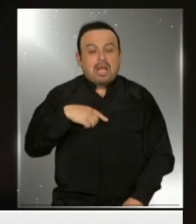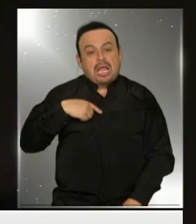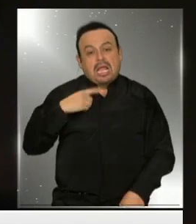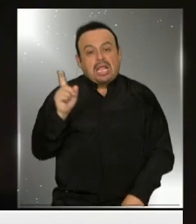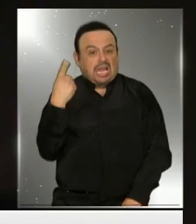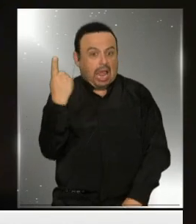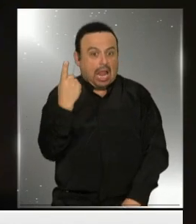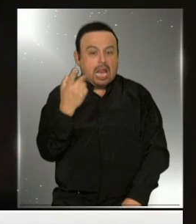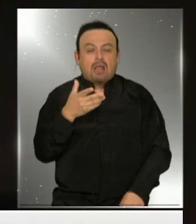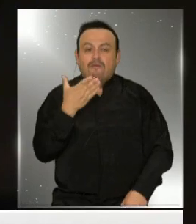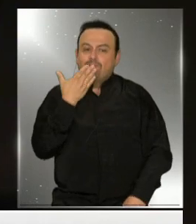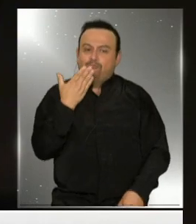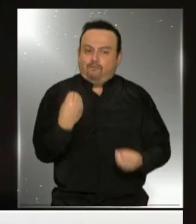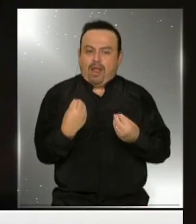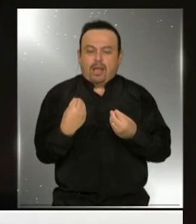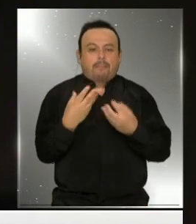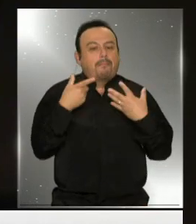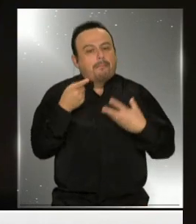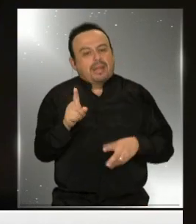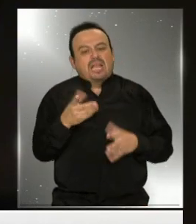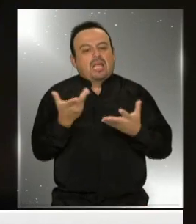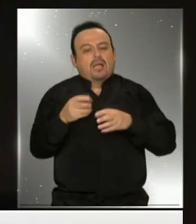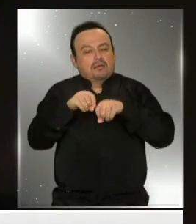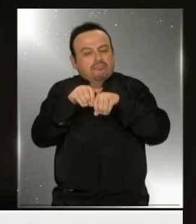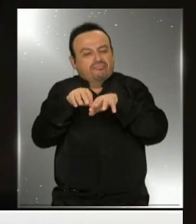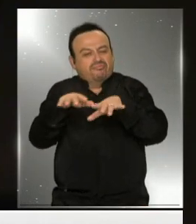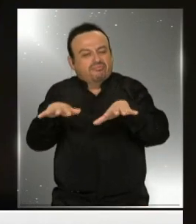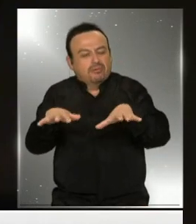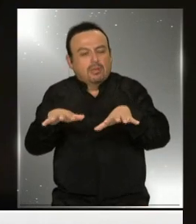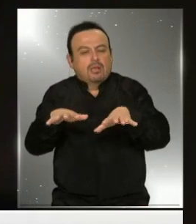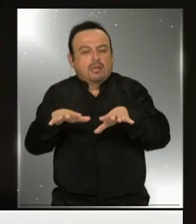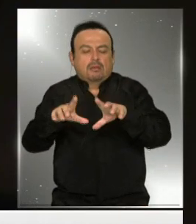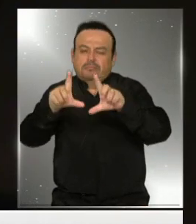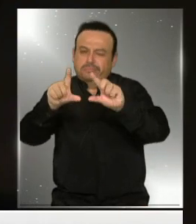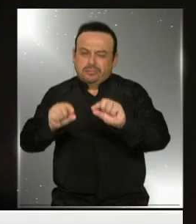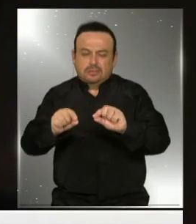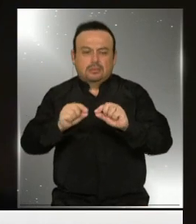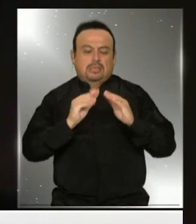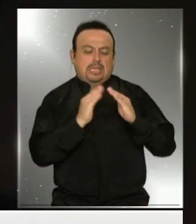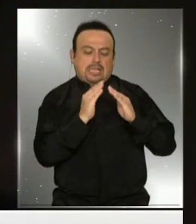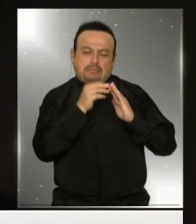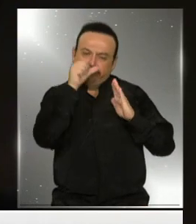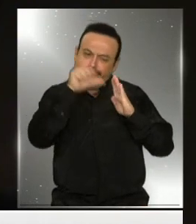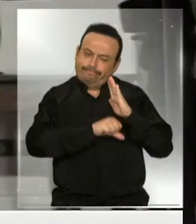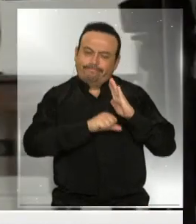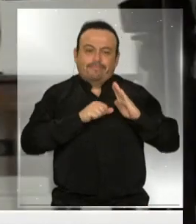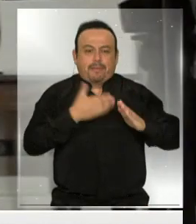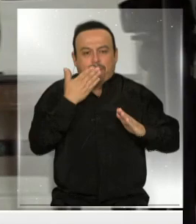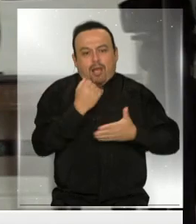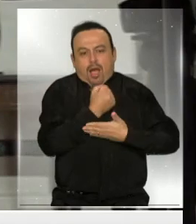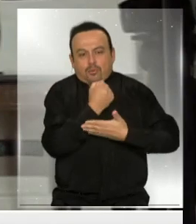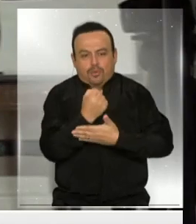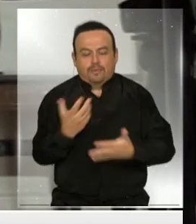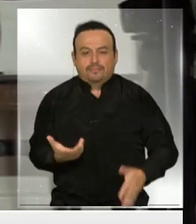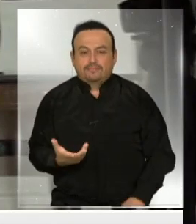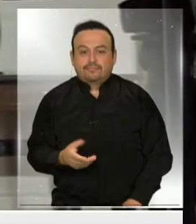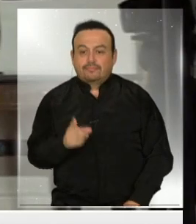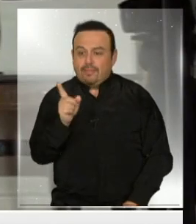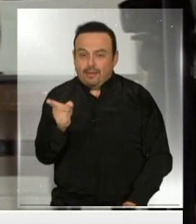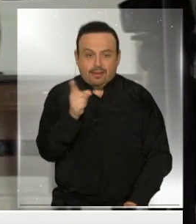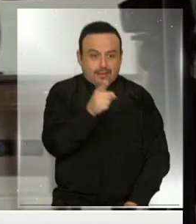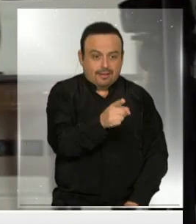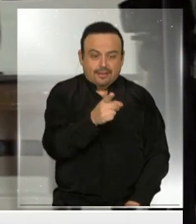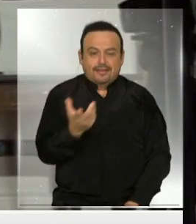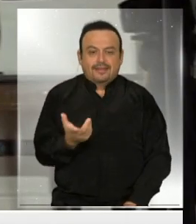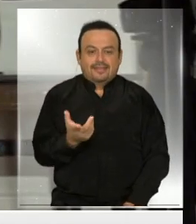contribuyendo a mantener la cuarentena y ayudando al país a que salgamos rápidamente de esta crisis. Oiga, bueno, Fabiola, Cristian,